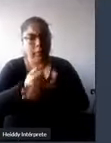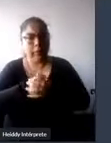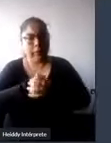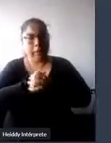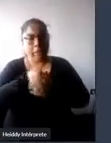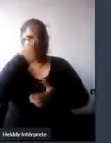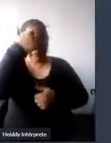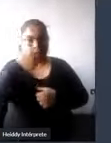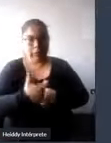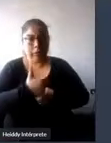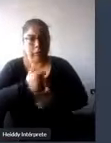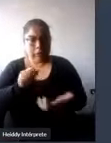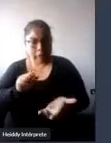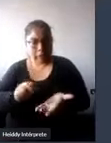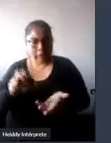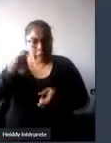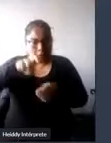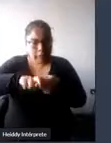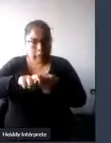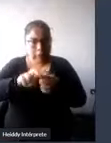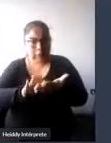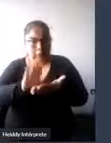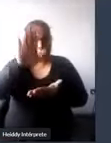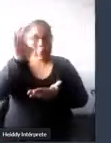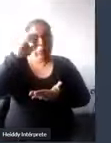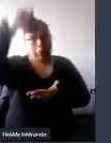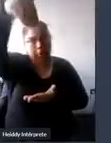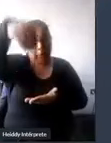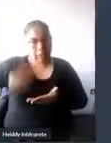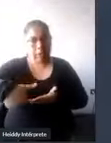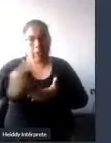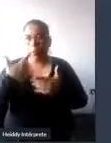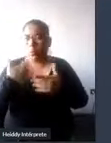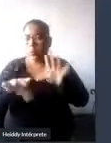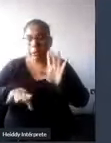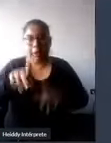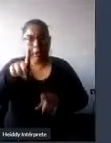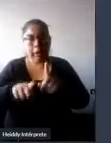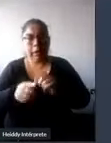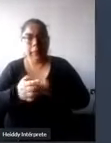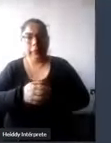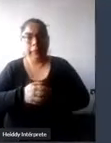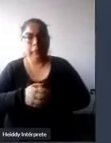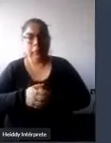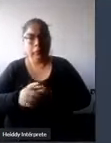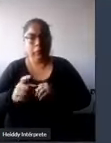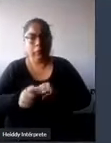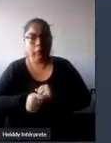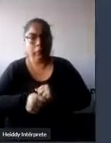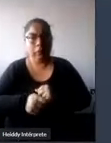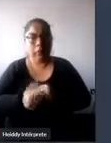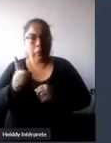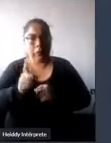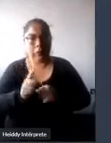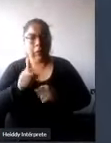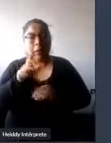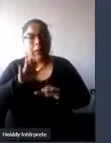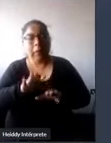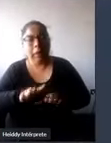persona a subir una silla de ruedas o a bajar una silla de ruedas por una escalera pero es una operación bien lenta